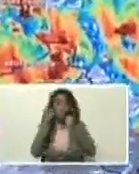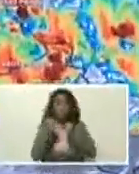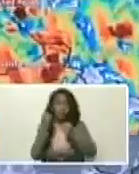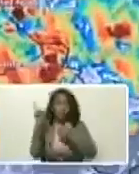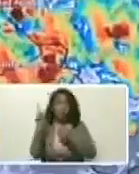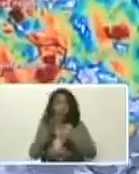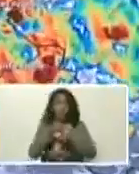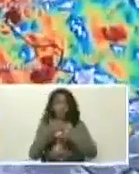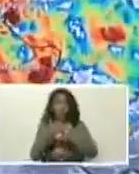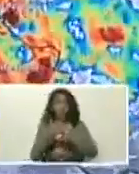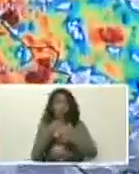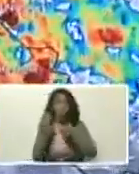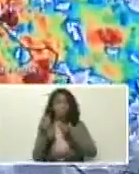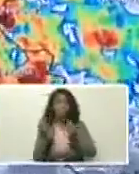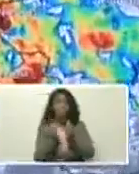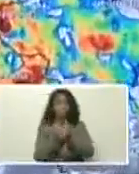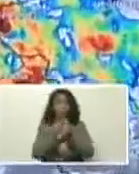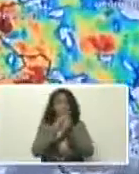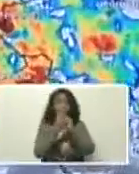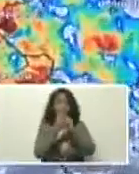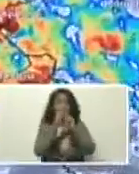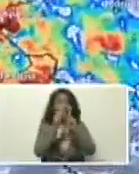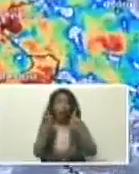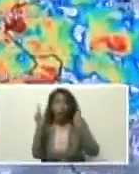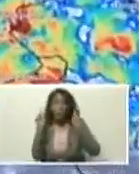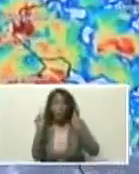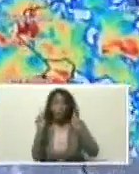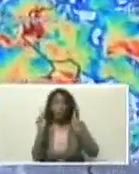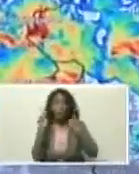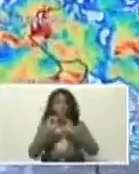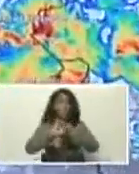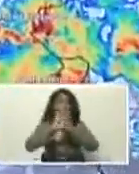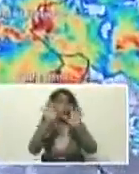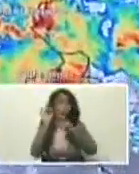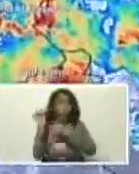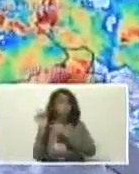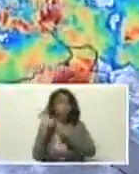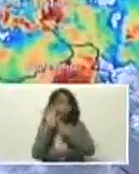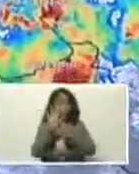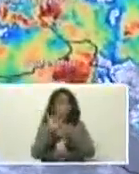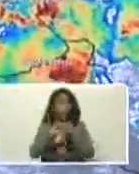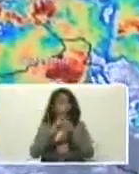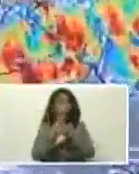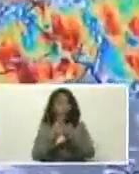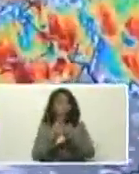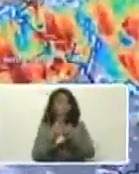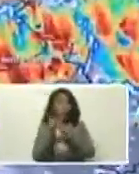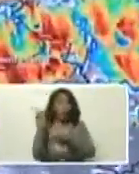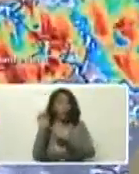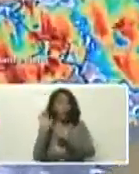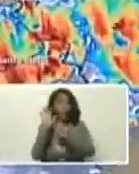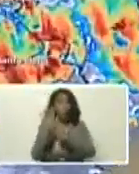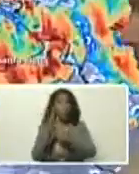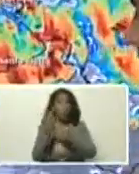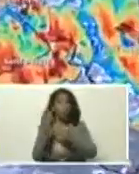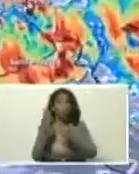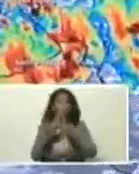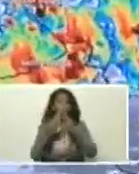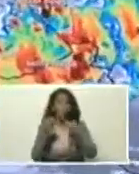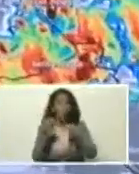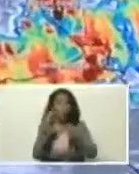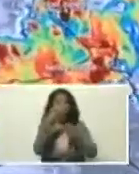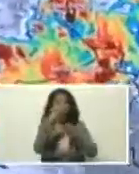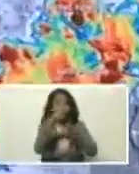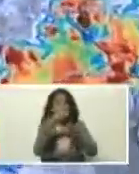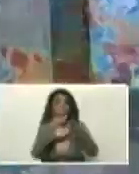de situación, con el cambio climático, claras señales, del cambio climático, adelante, le mostraré, todo el equipamiento,